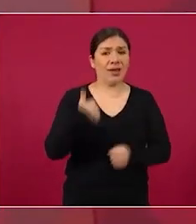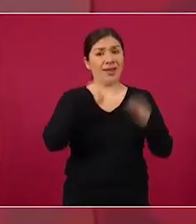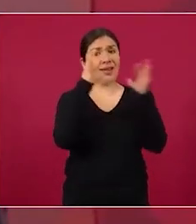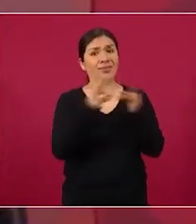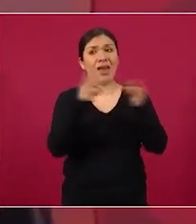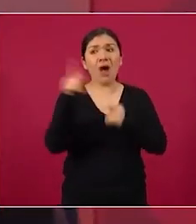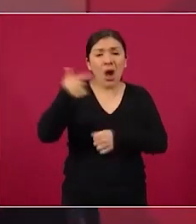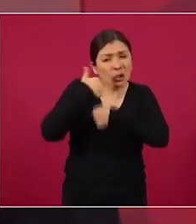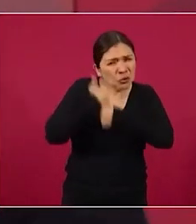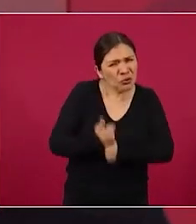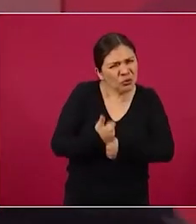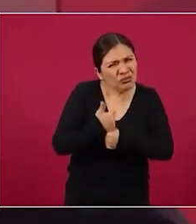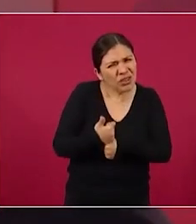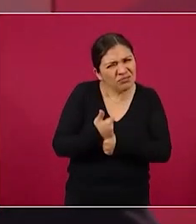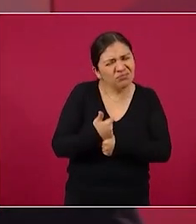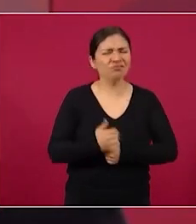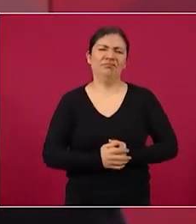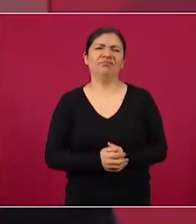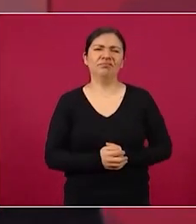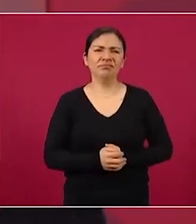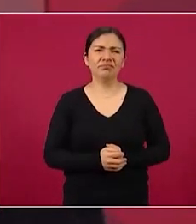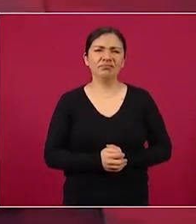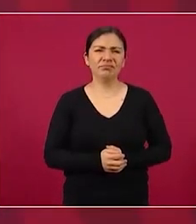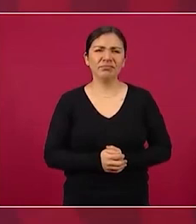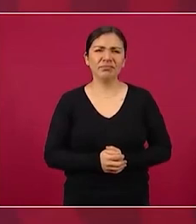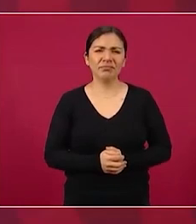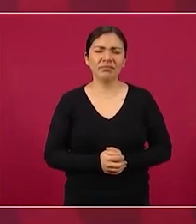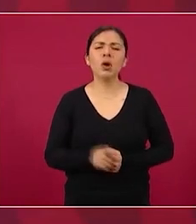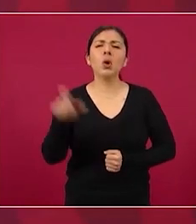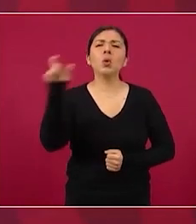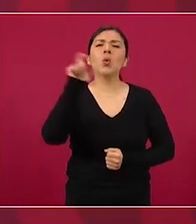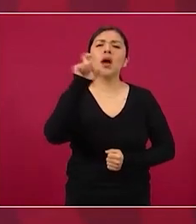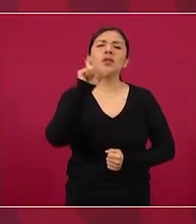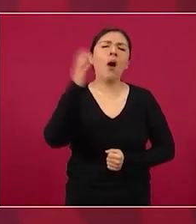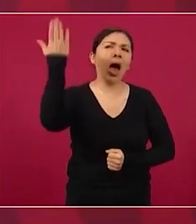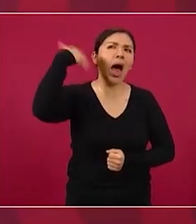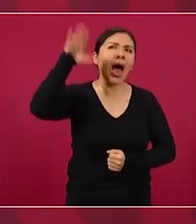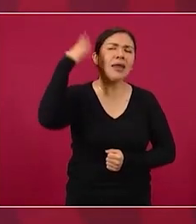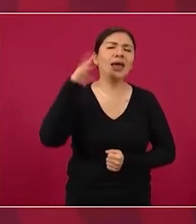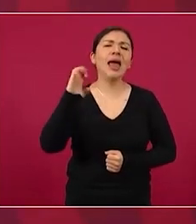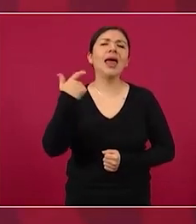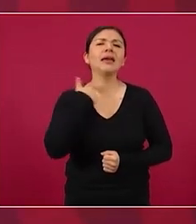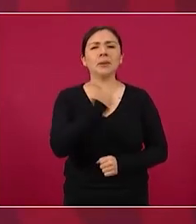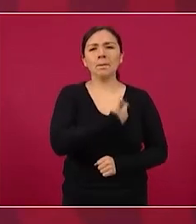y el que era el presidente del consejo